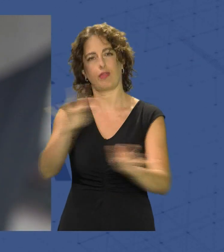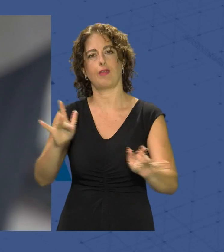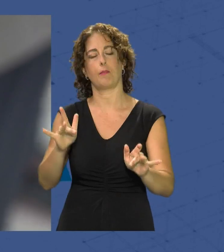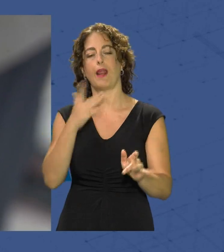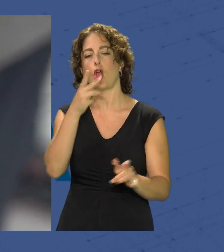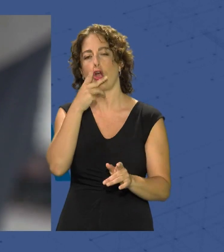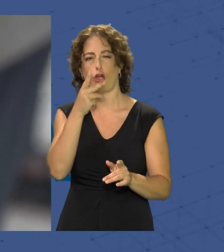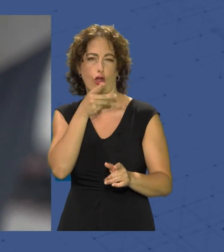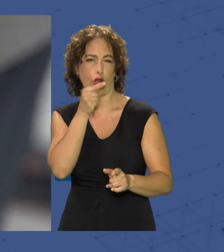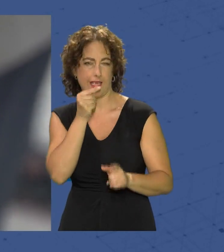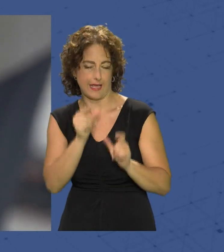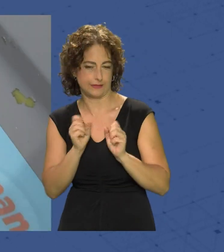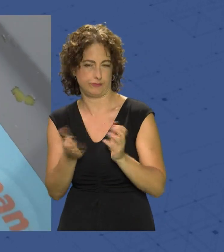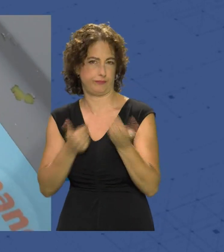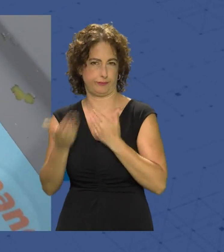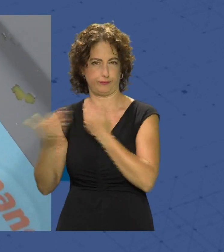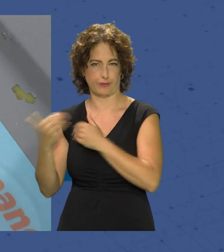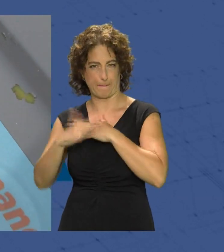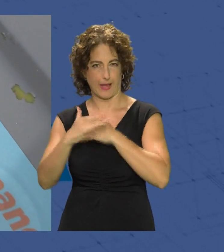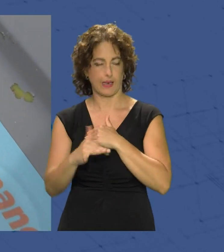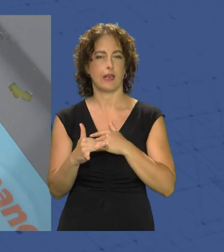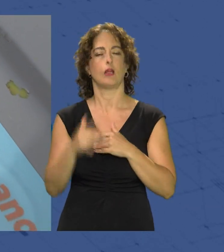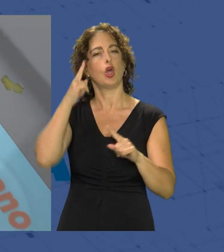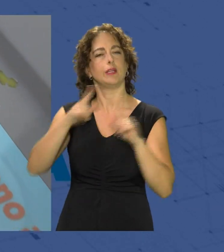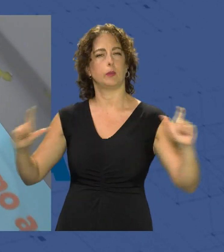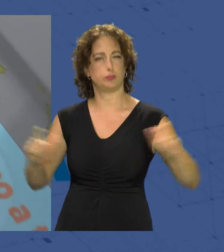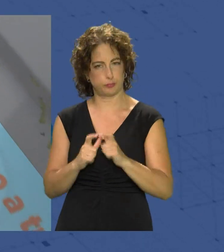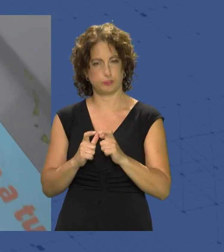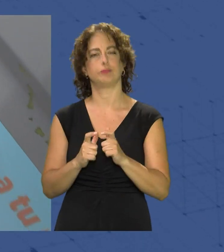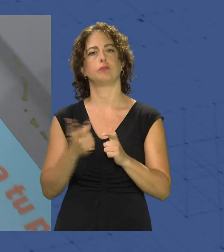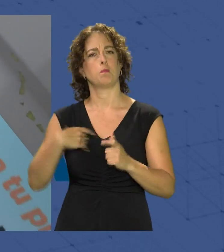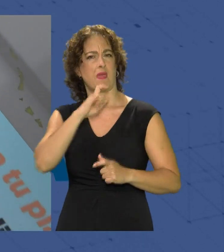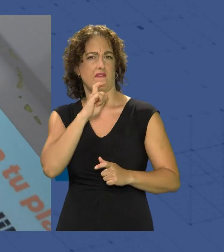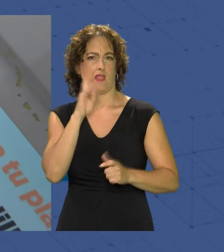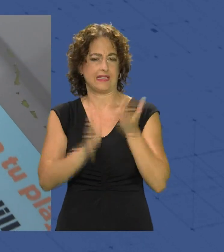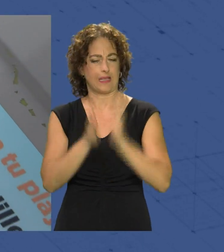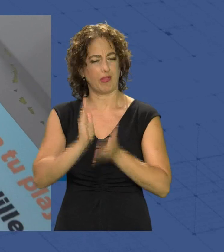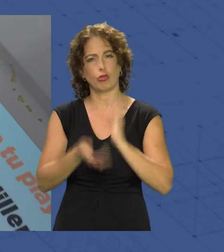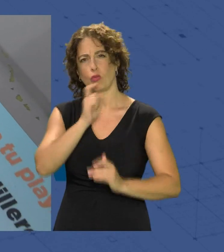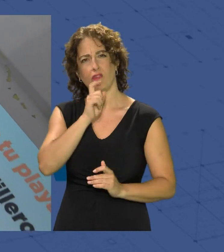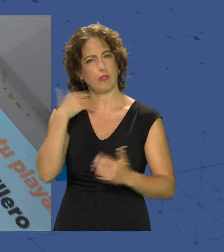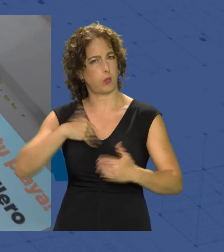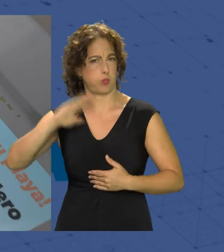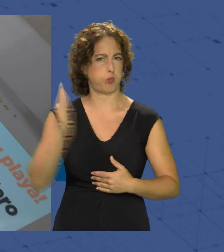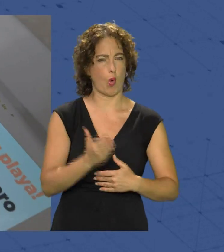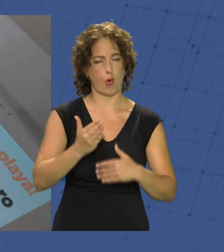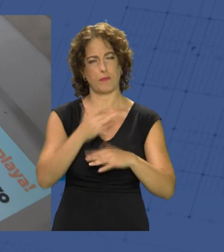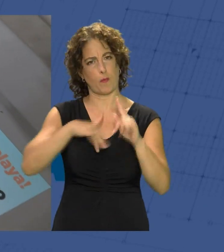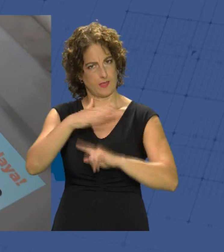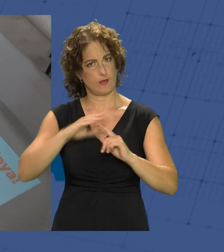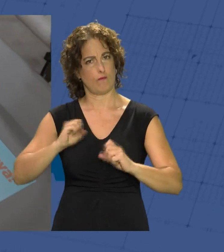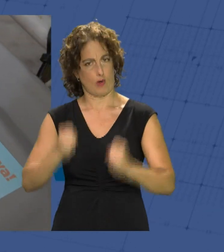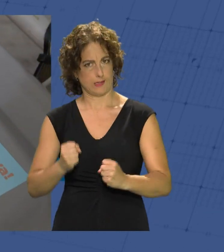colillas las playas. El objetivo es reducir este tipo de residuos porque es uno de los más difíciles de tratar y de los más perjudiciales para el medio ambiente.